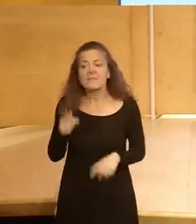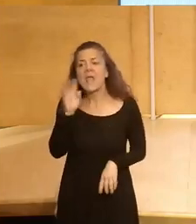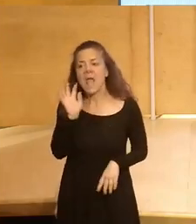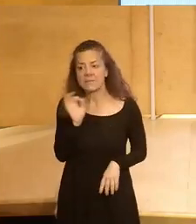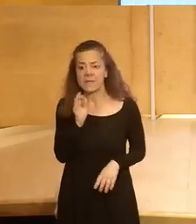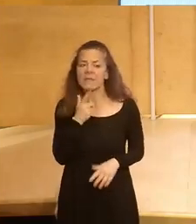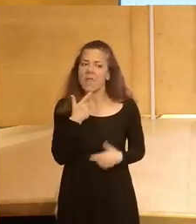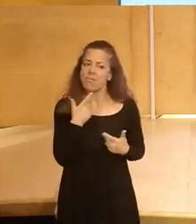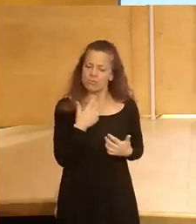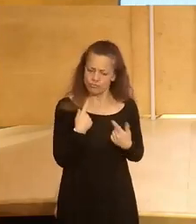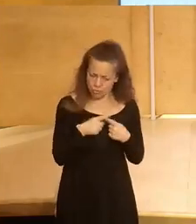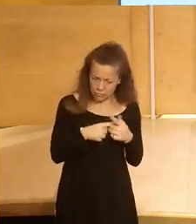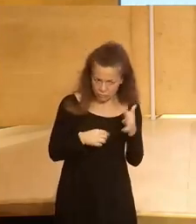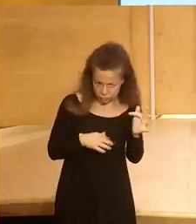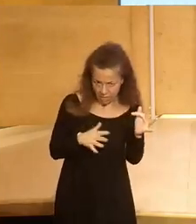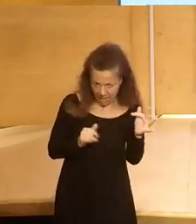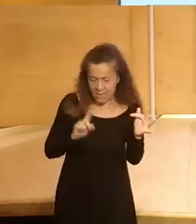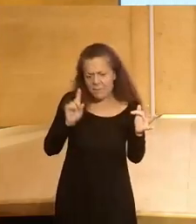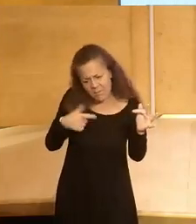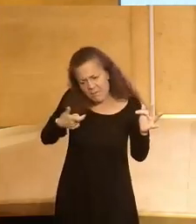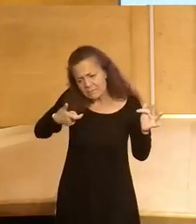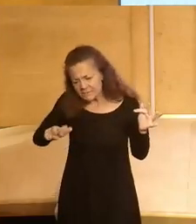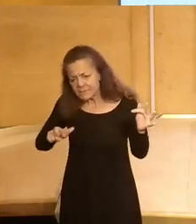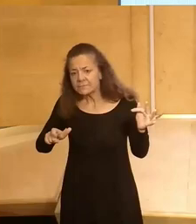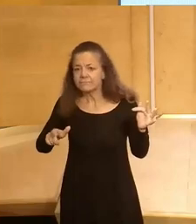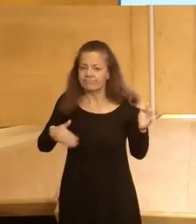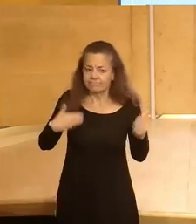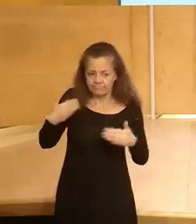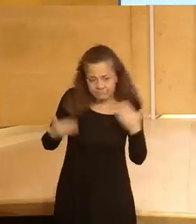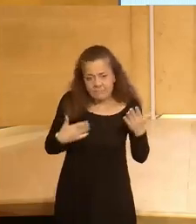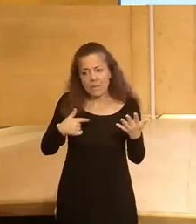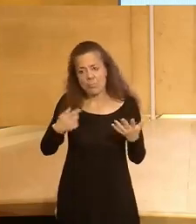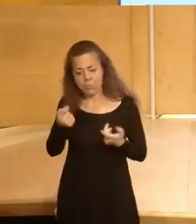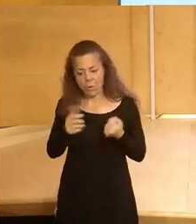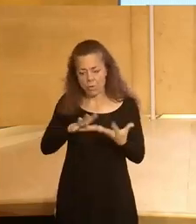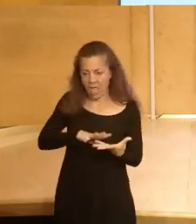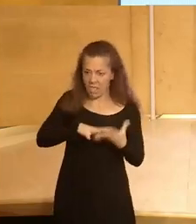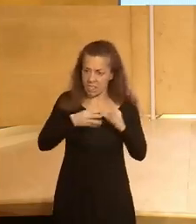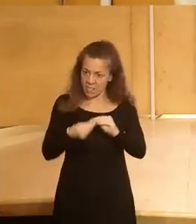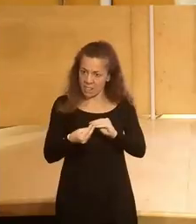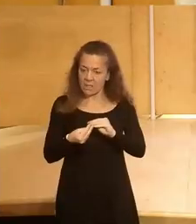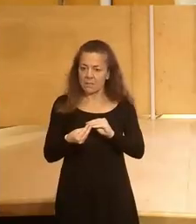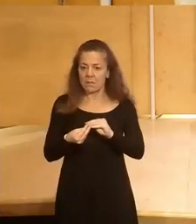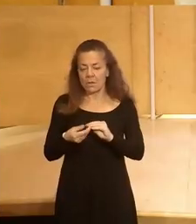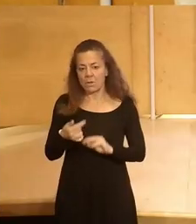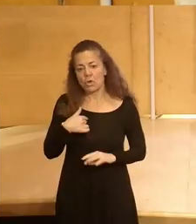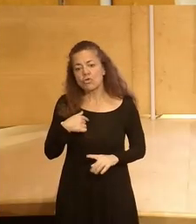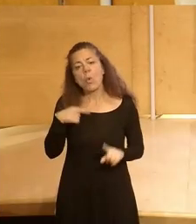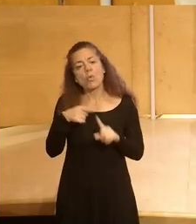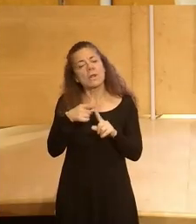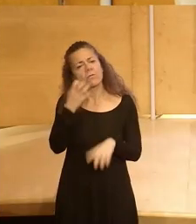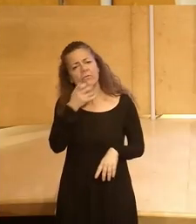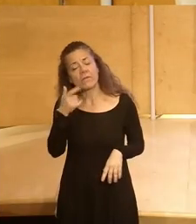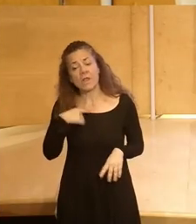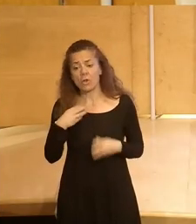hay partes muy positivas hay otras partes que bueno pues vendrán y seguirán ajustando con el tiempo un poco como yo uso la metáfora de